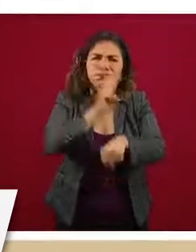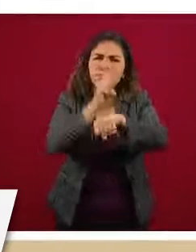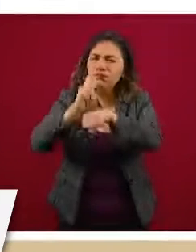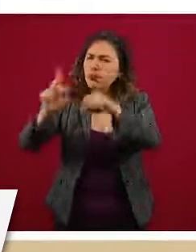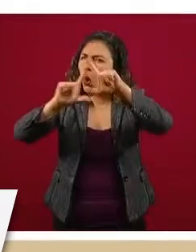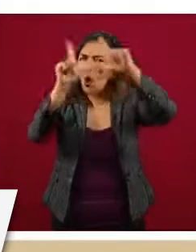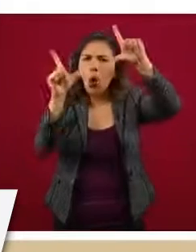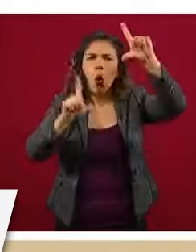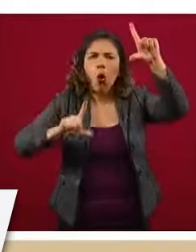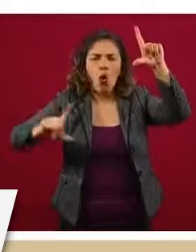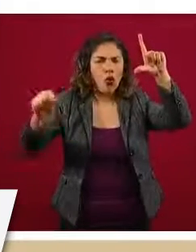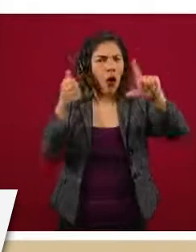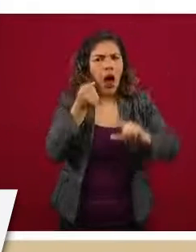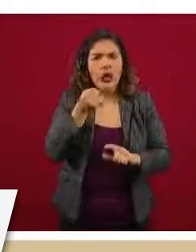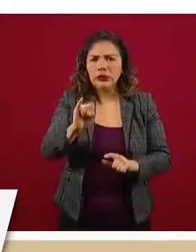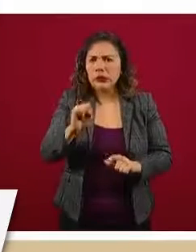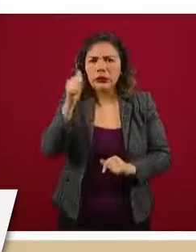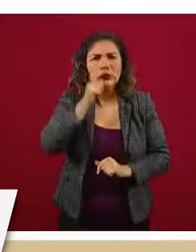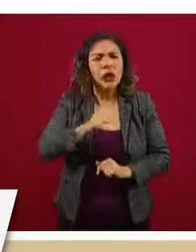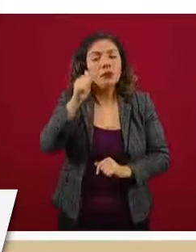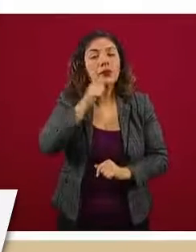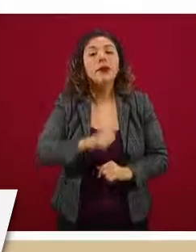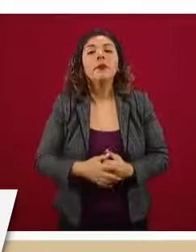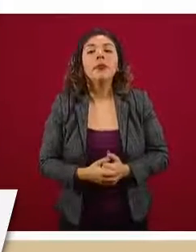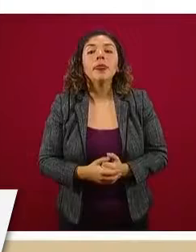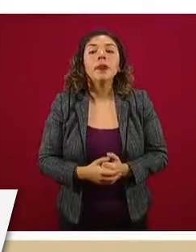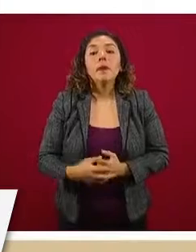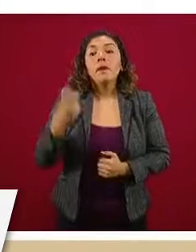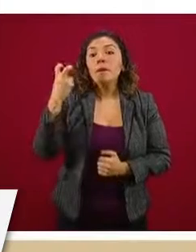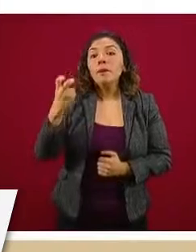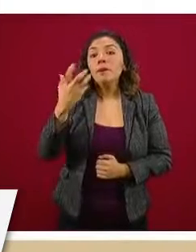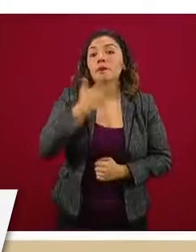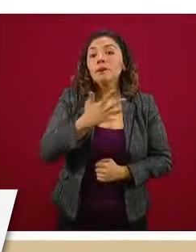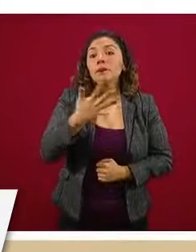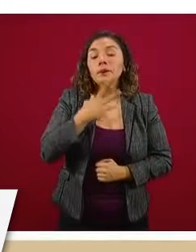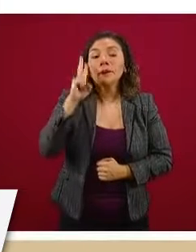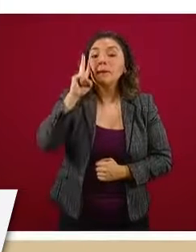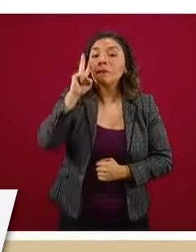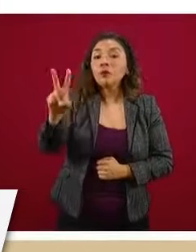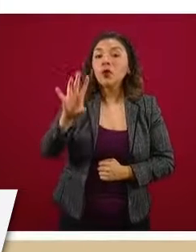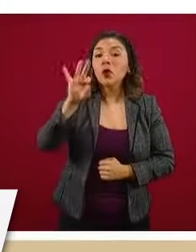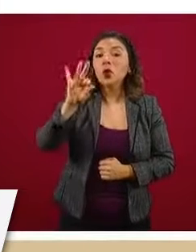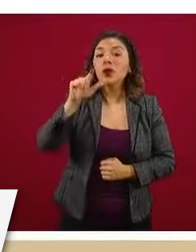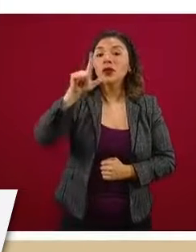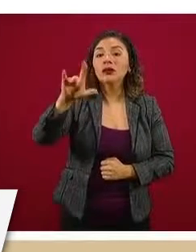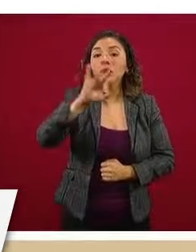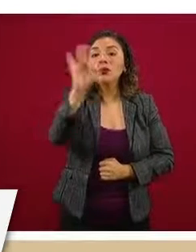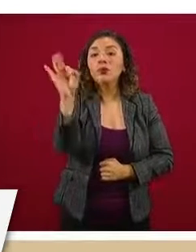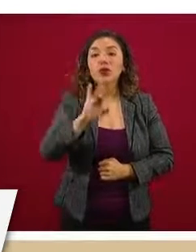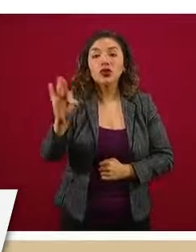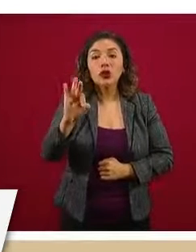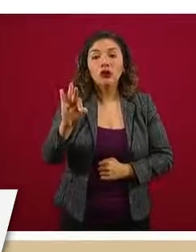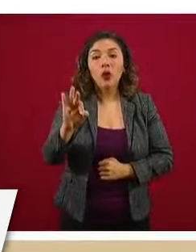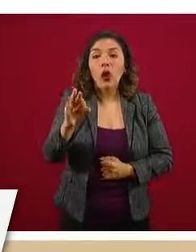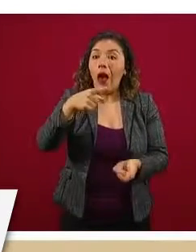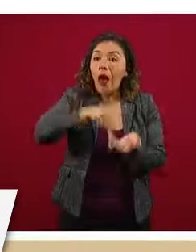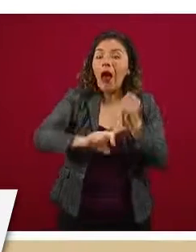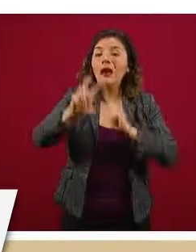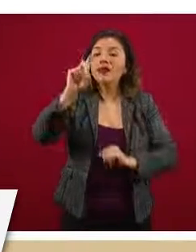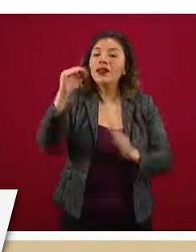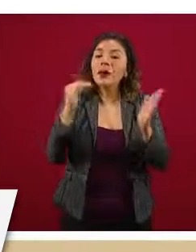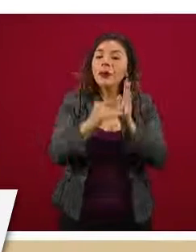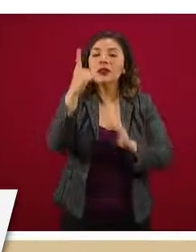federativas y de hecho en todos los municipios. Tenemos que 47 por ciento de las 30 mil